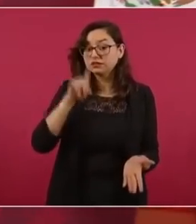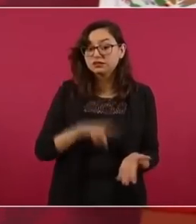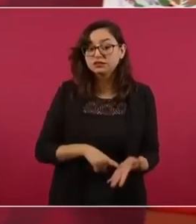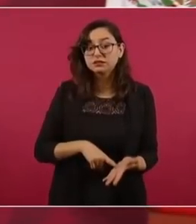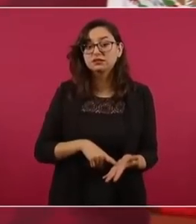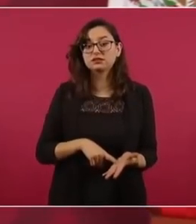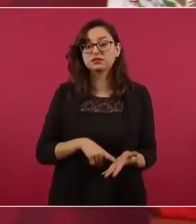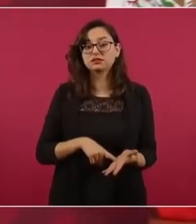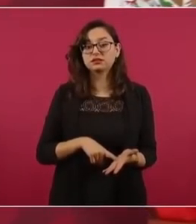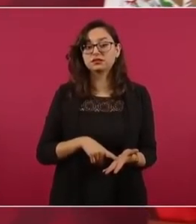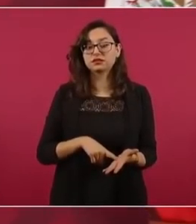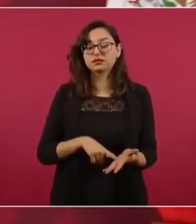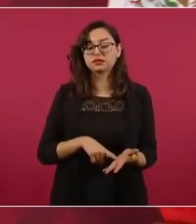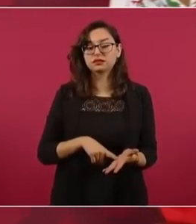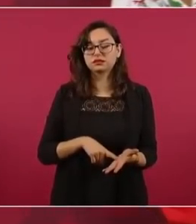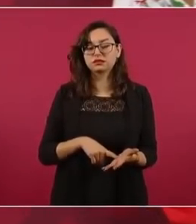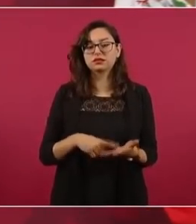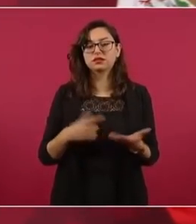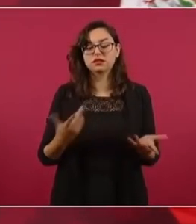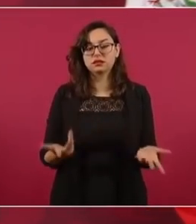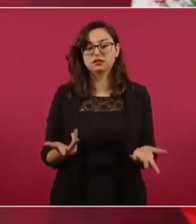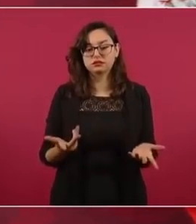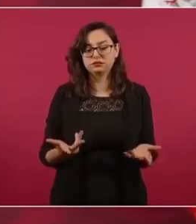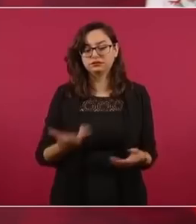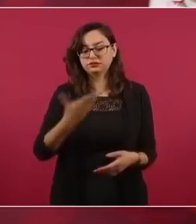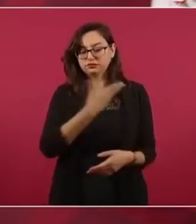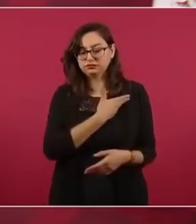que podría